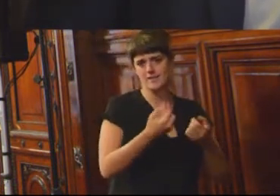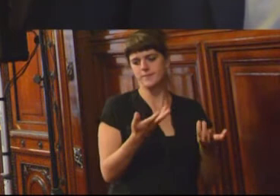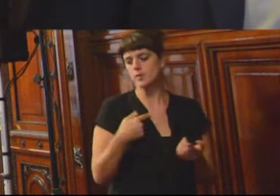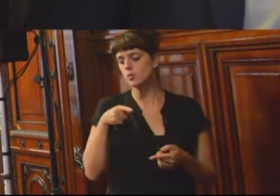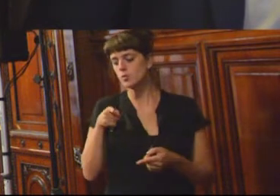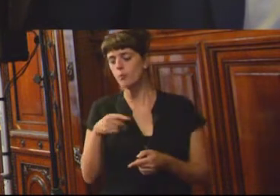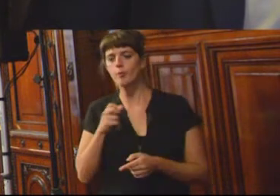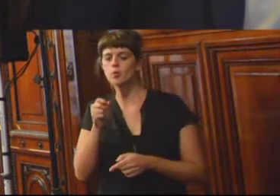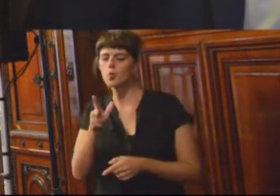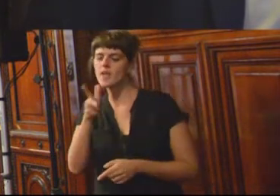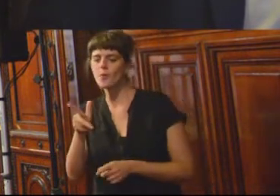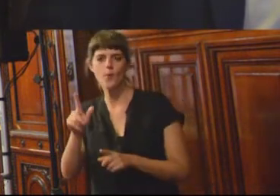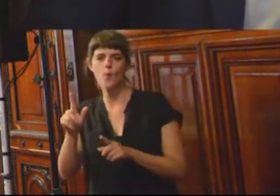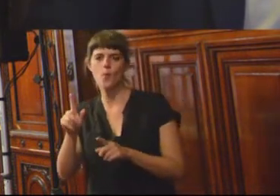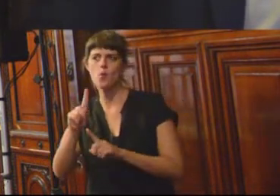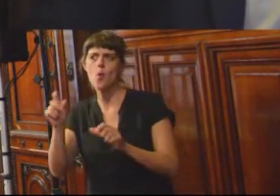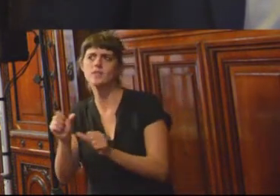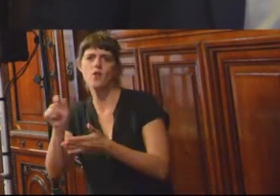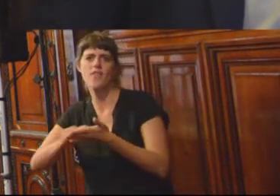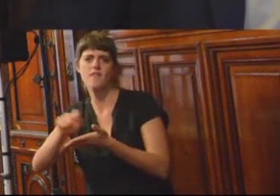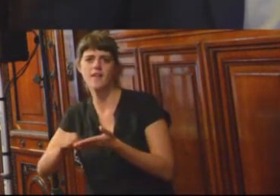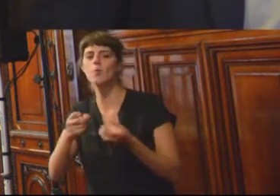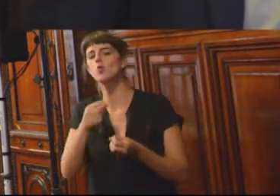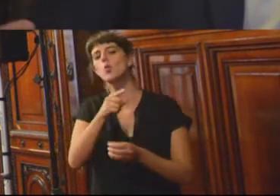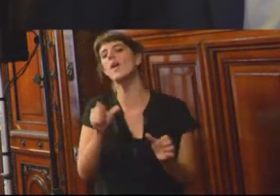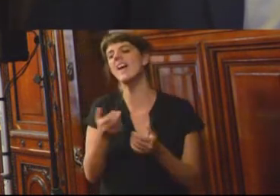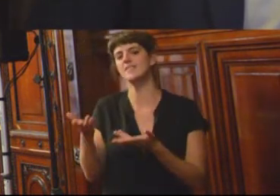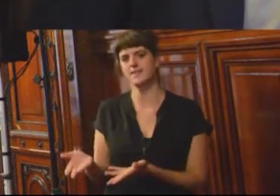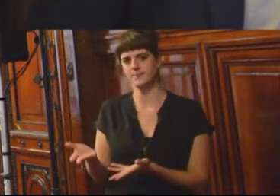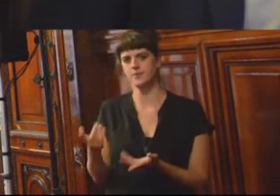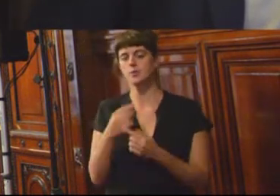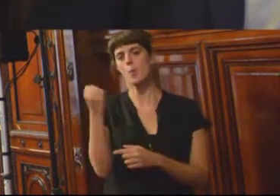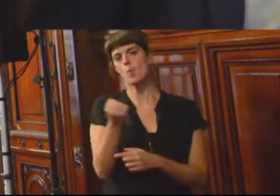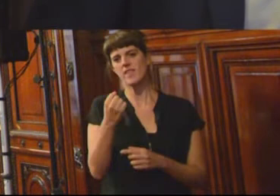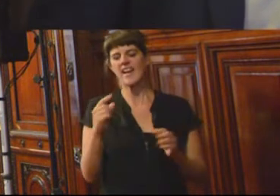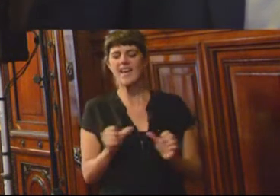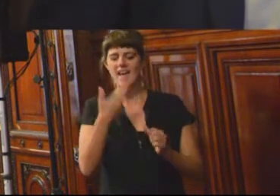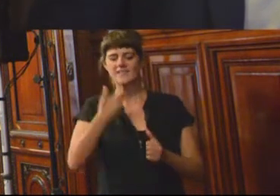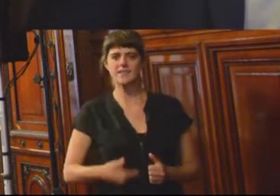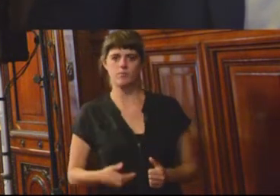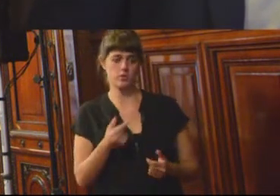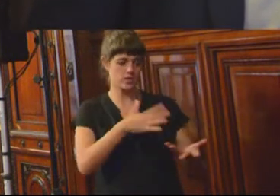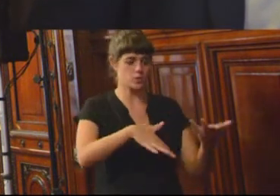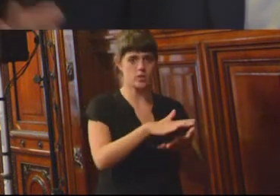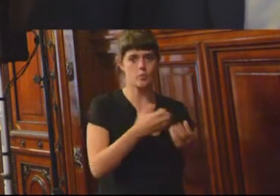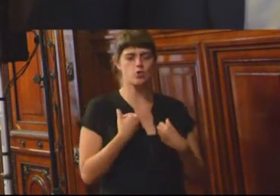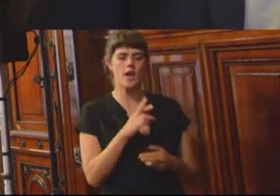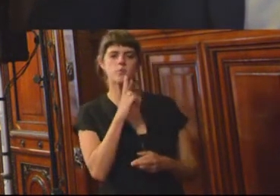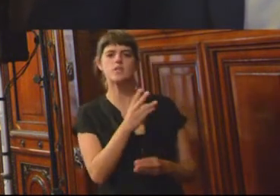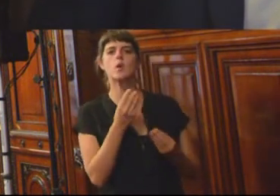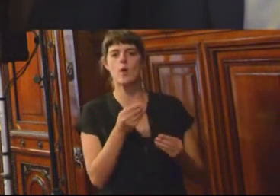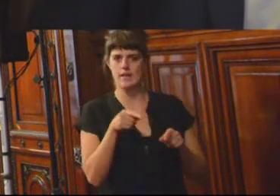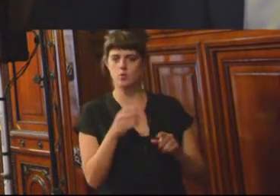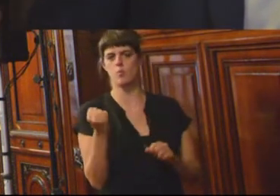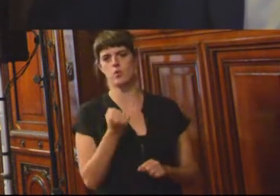Bueno, ¿qué haces con eso? Es lo mismo. Es muy importante lo que hacemos con lo que nos pasa. Ese creo que es un cambio. Las cosas van a pasar.